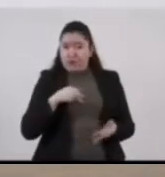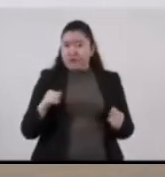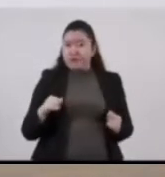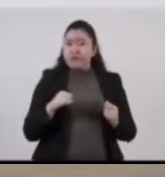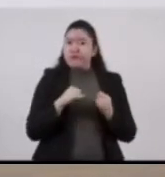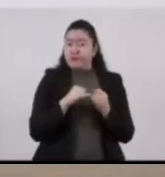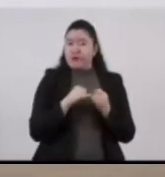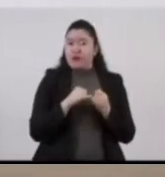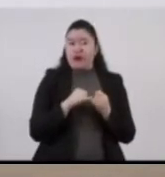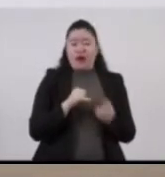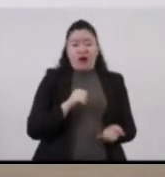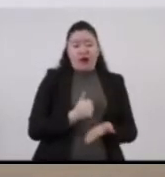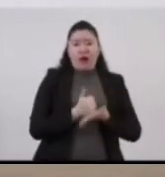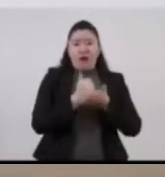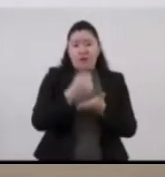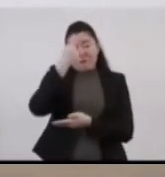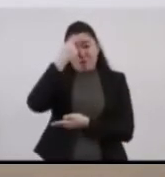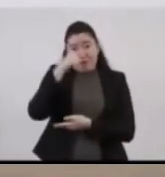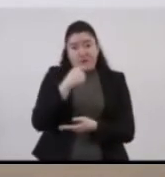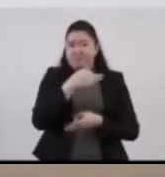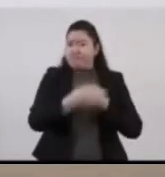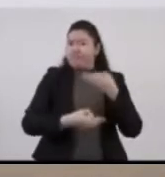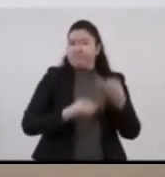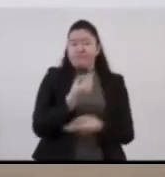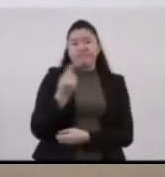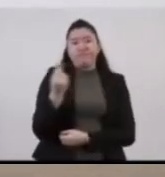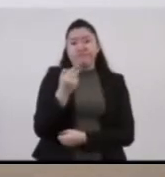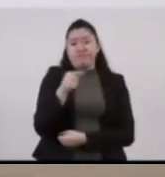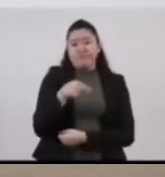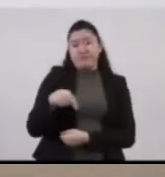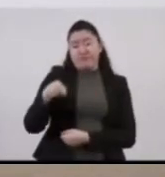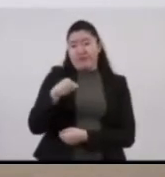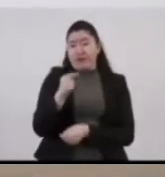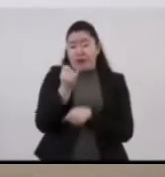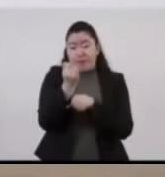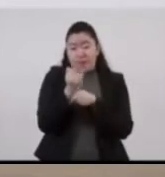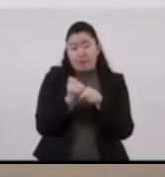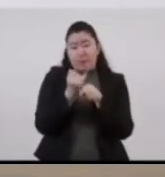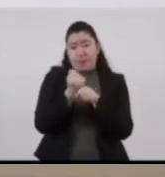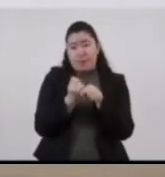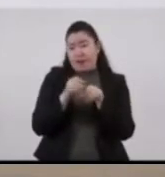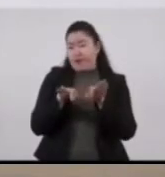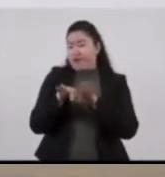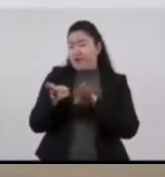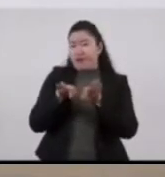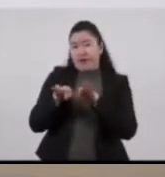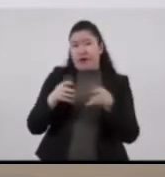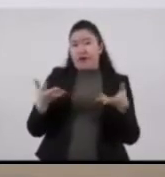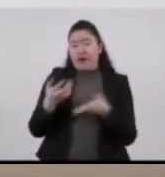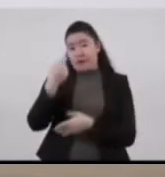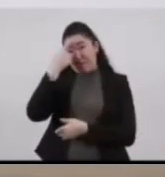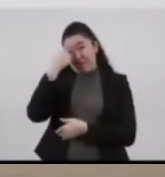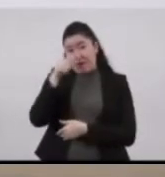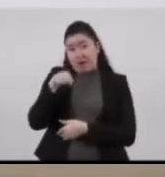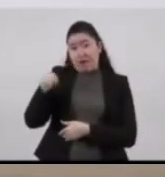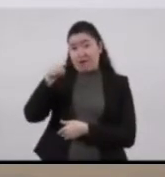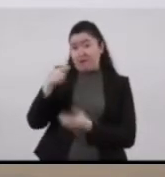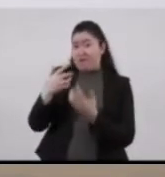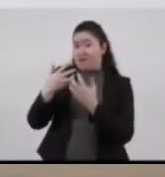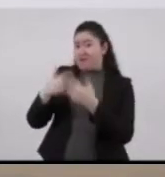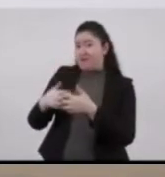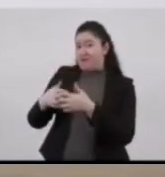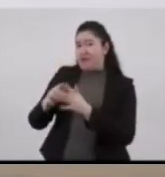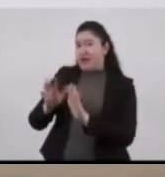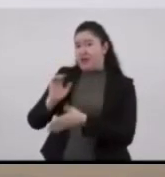todas las facilidades necesarias y requeridas para la realización de los trabajos técnicos para los cuales han sido